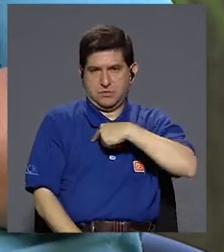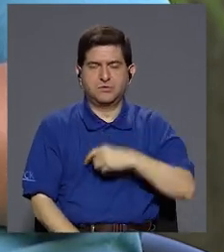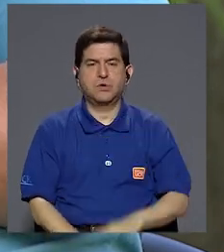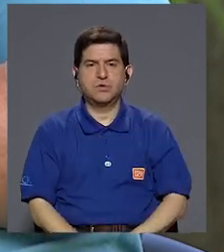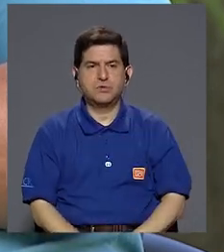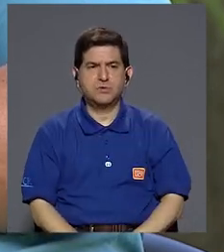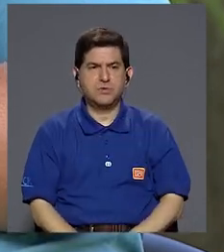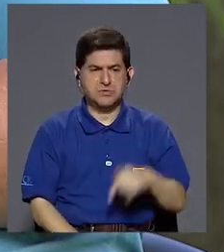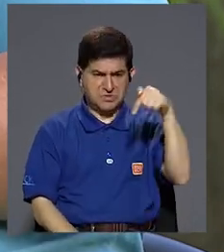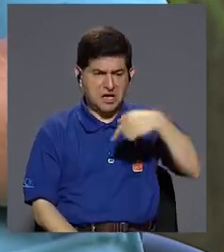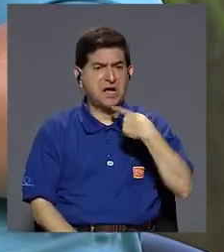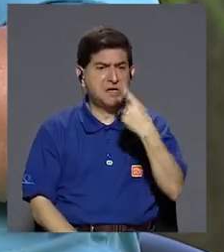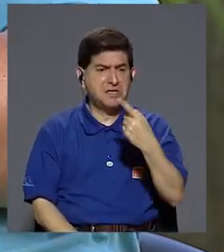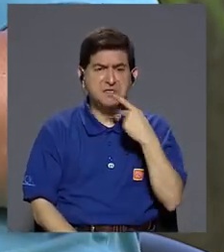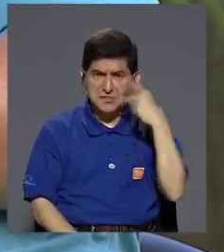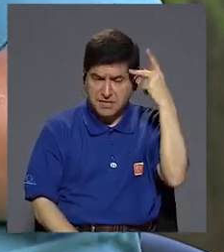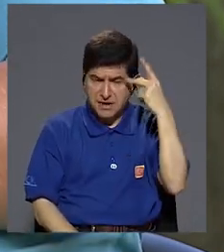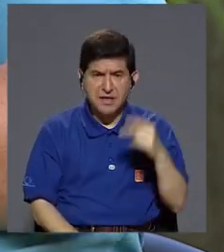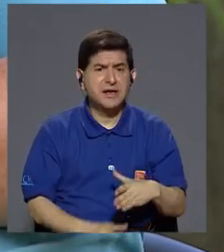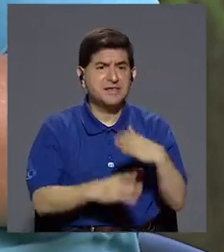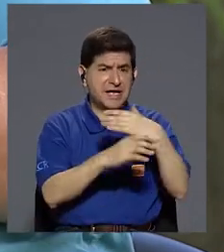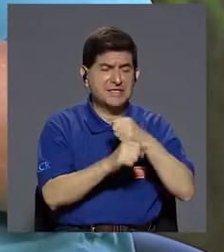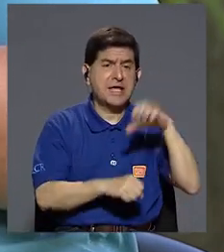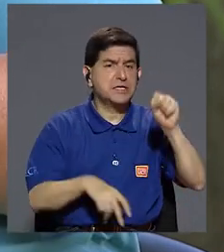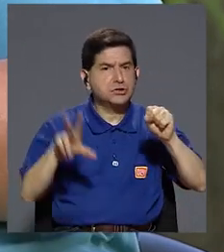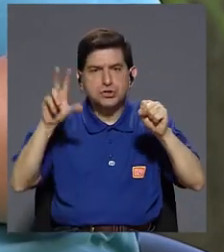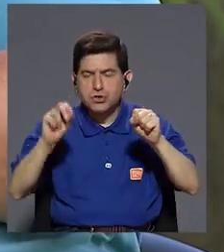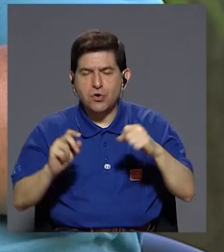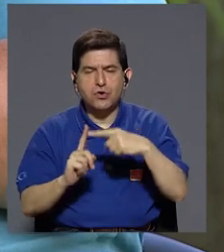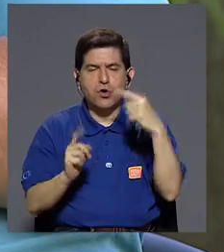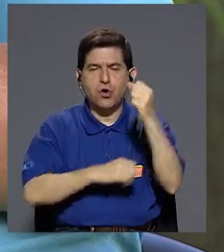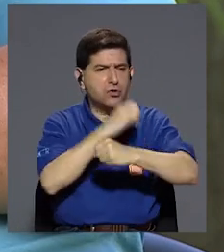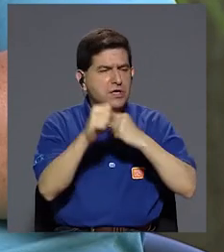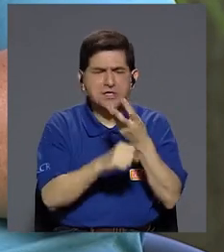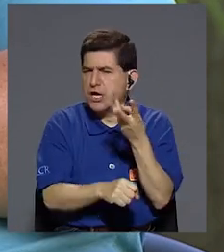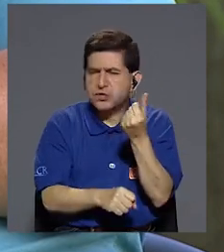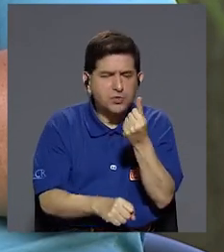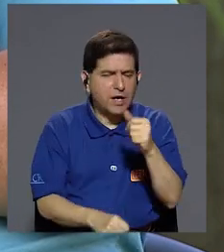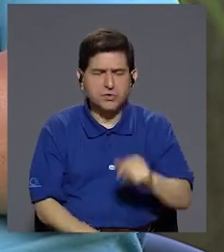Nosotros no venimos aquí a decirlo, a los papás no lo hagan o háganlo a partir de cierta edad.